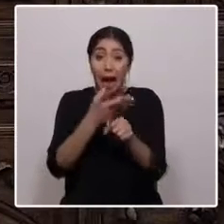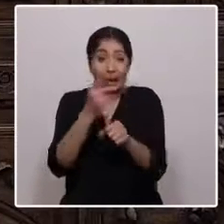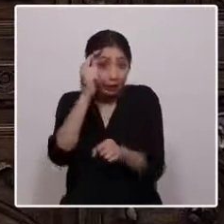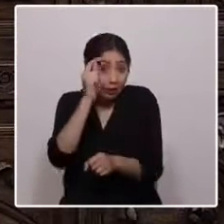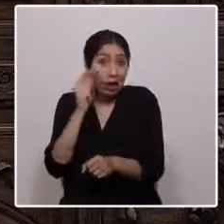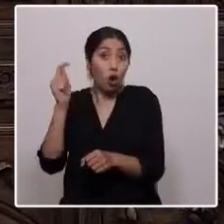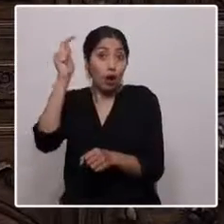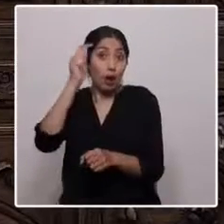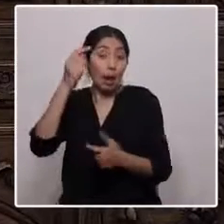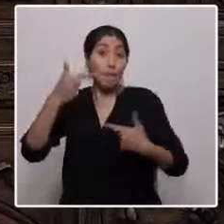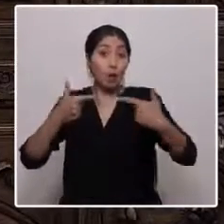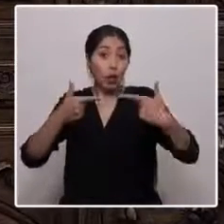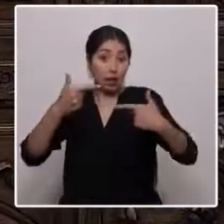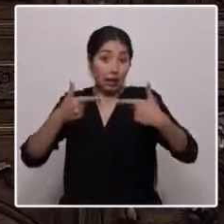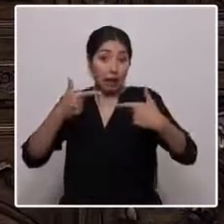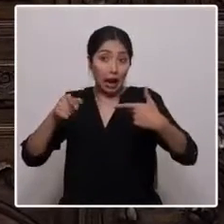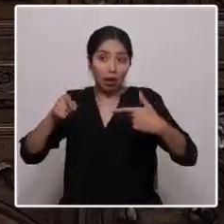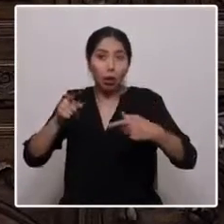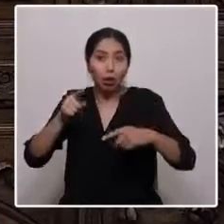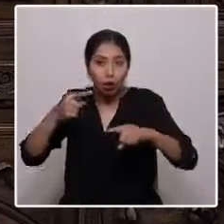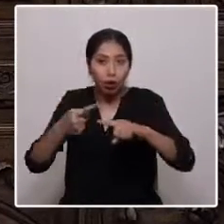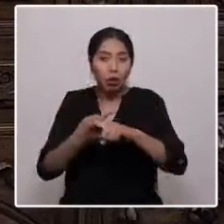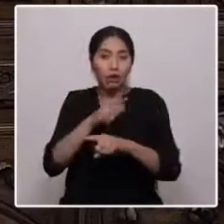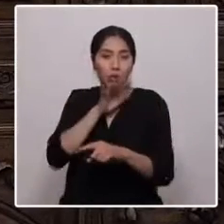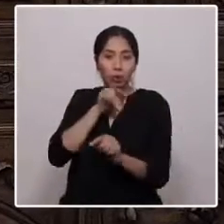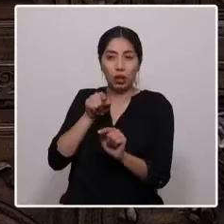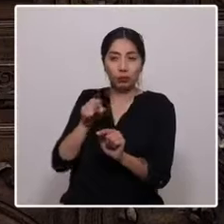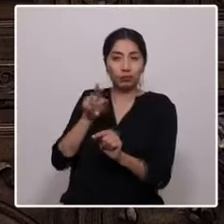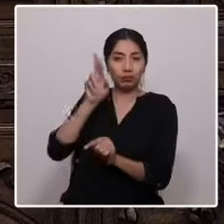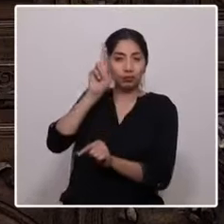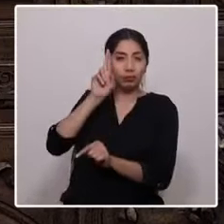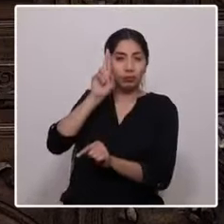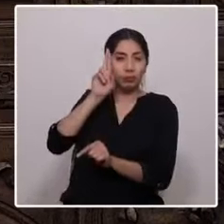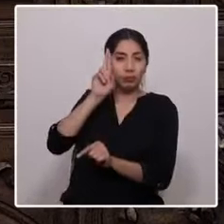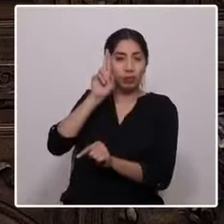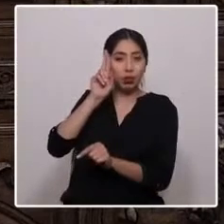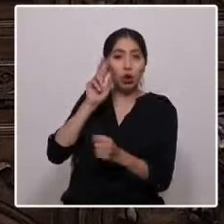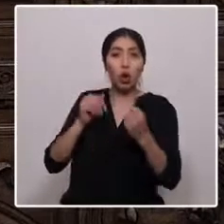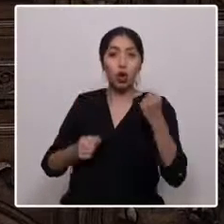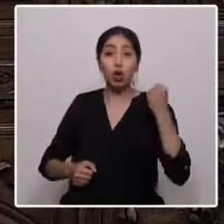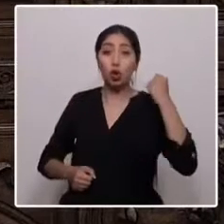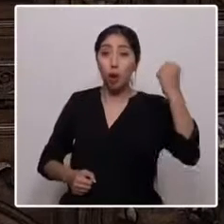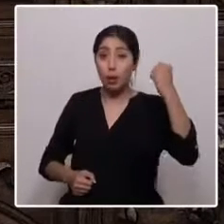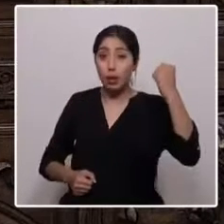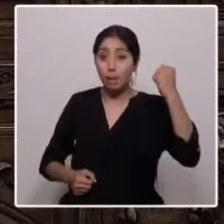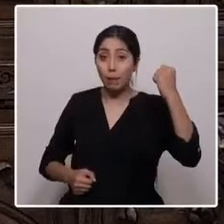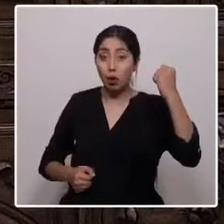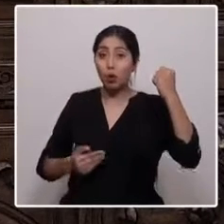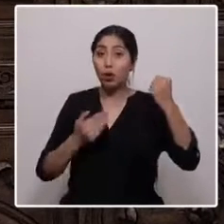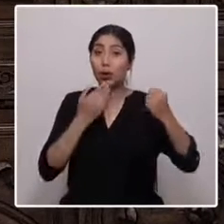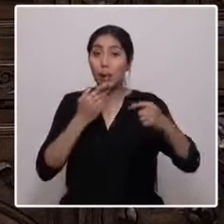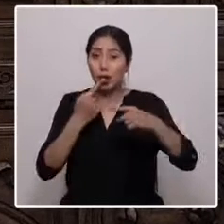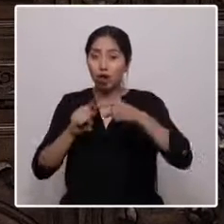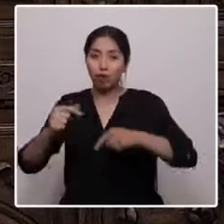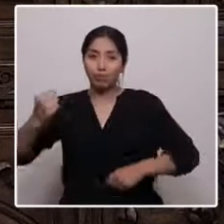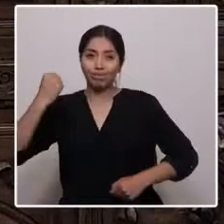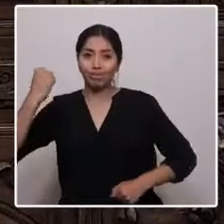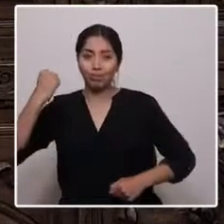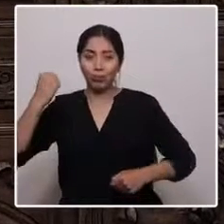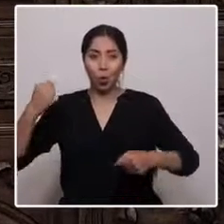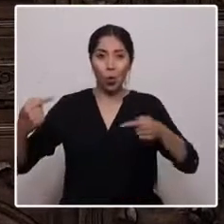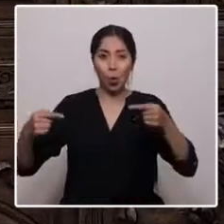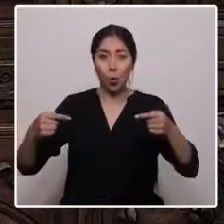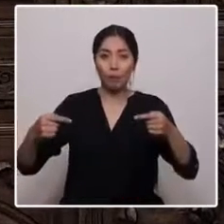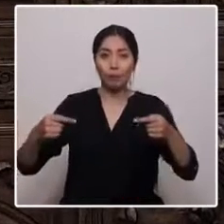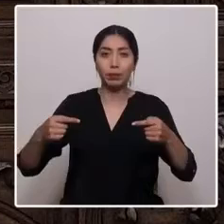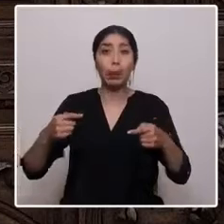recicladas, que nos hacen recordar por un lado al comunismo y por otro a los fascismos, con